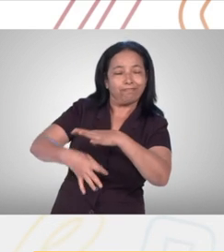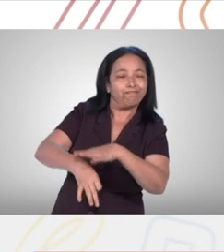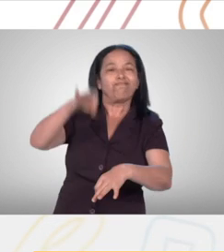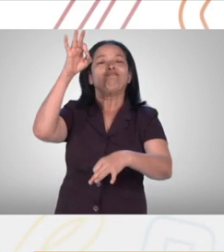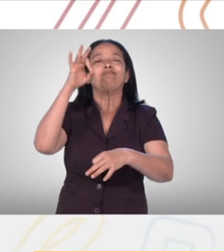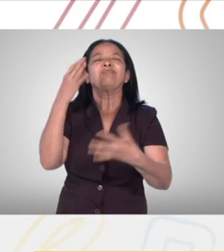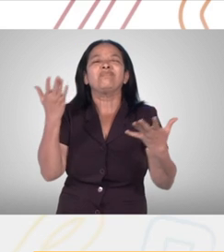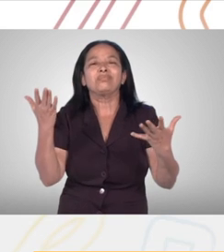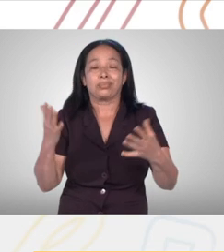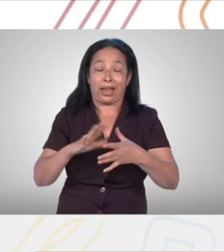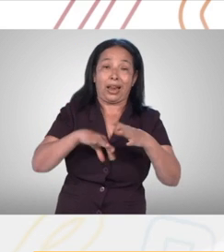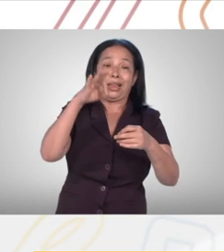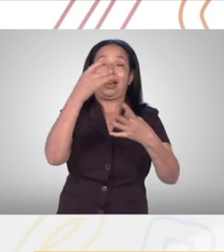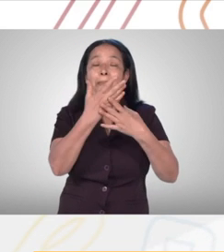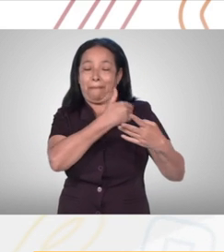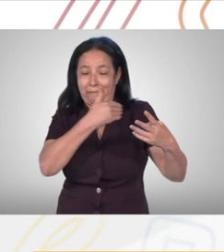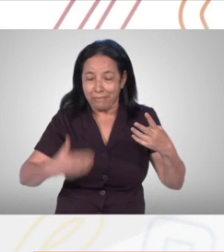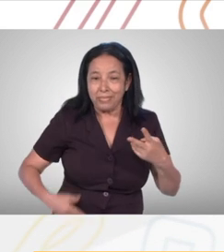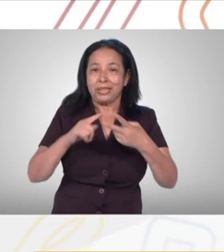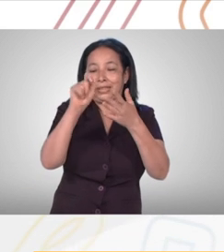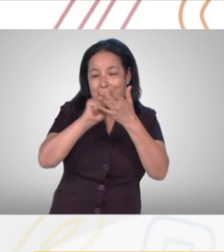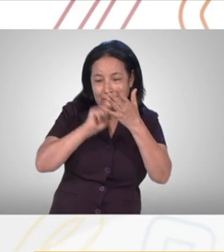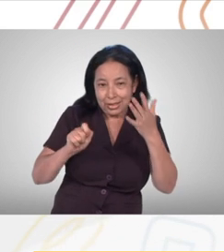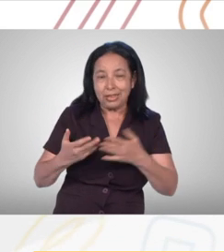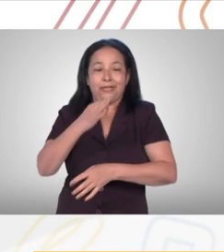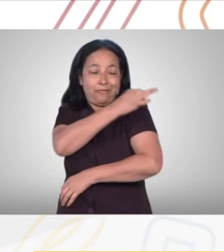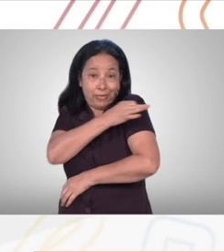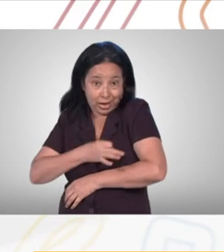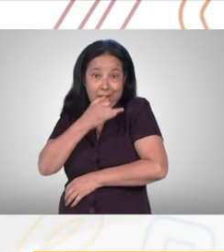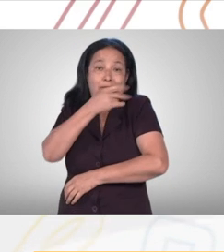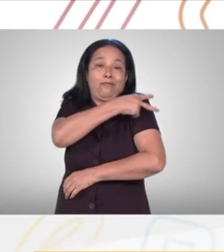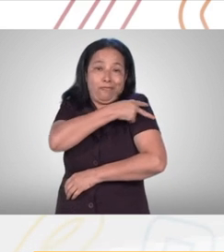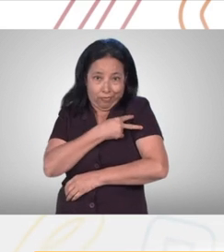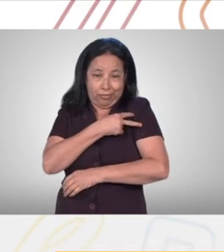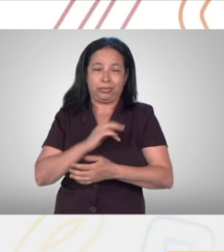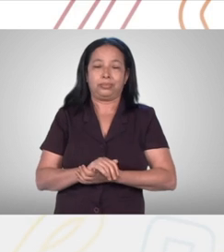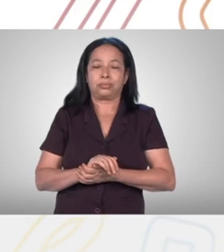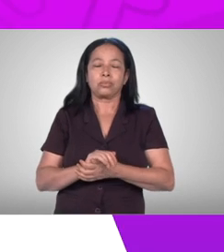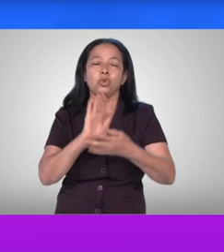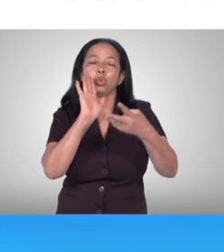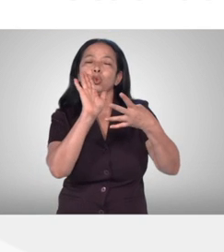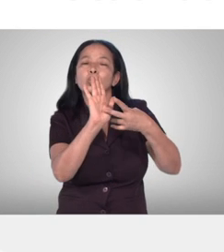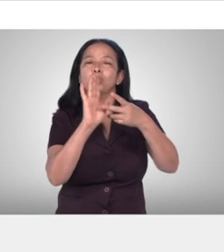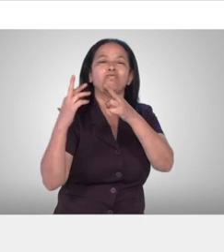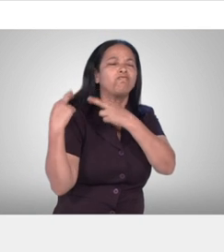los cuales, mediante un sorteo, seleccionan a la Presidencia, la Secretaría, el Fiscal y los vocales.